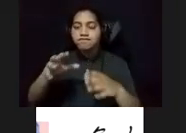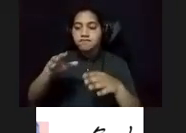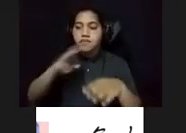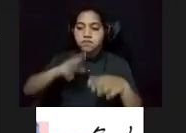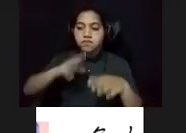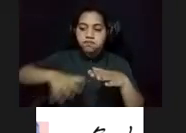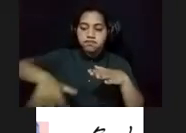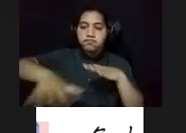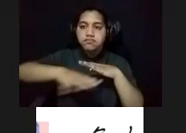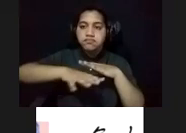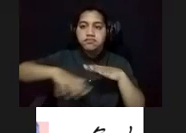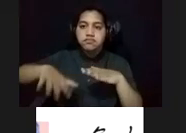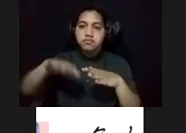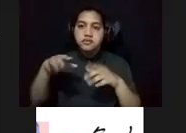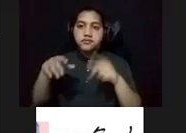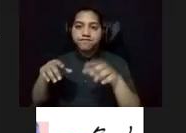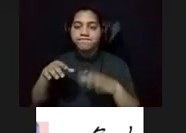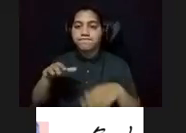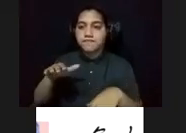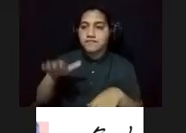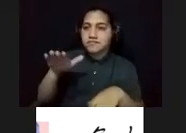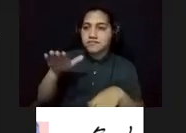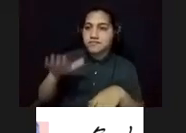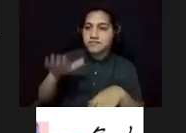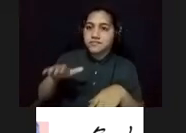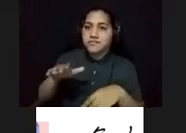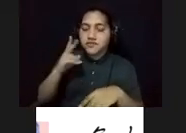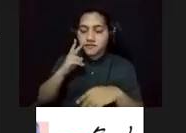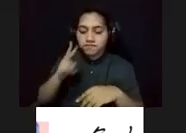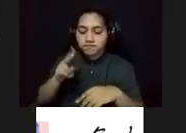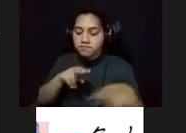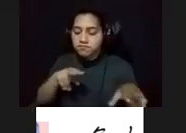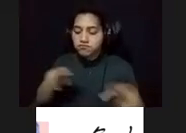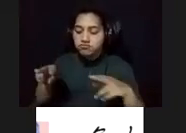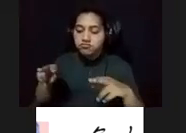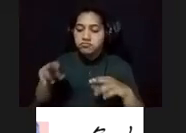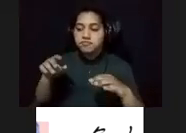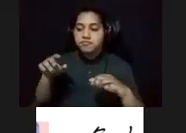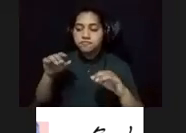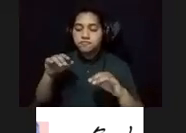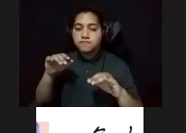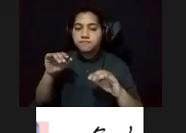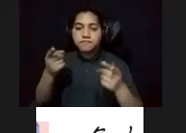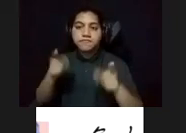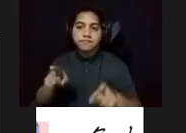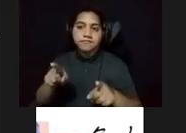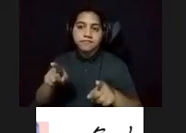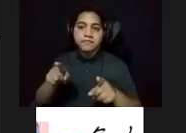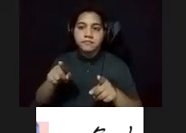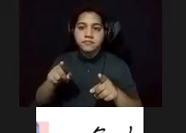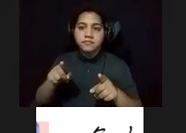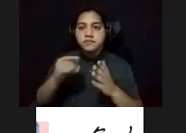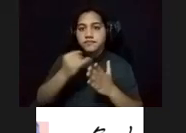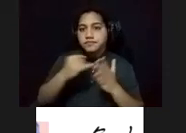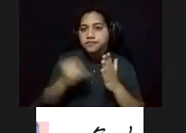pintura, los niños son testigos silentes del momento. En el dibujo Casa